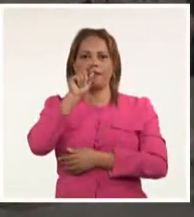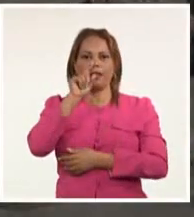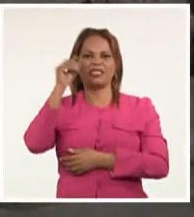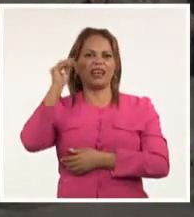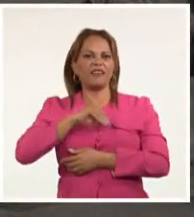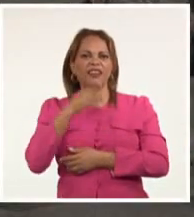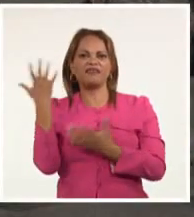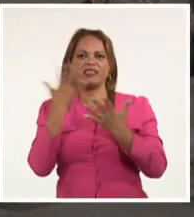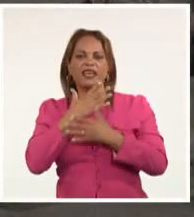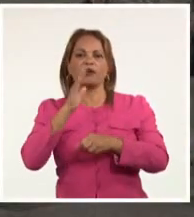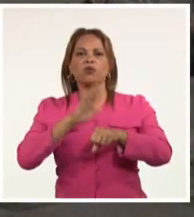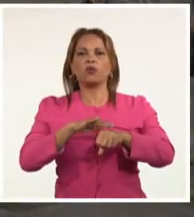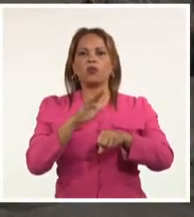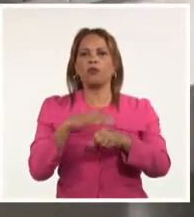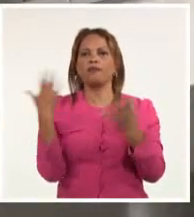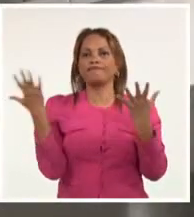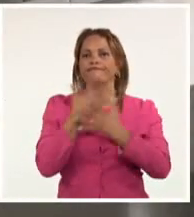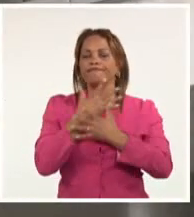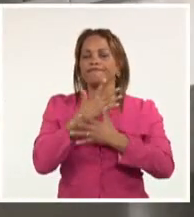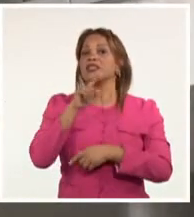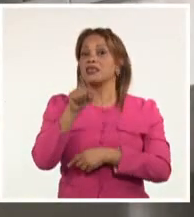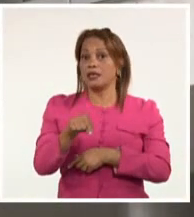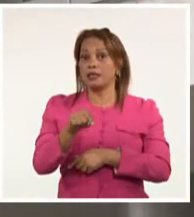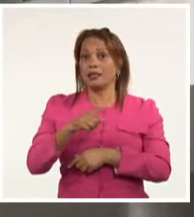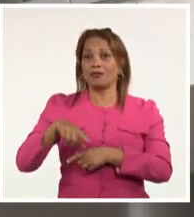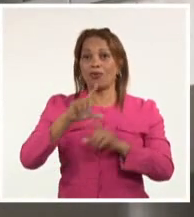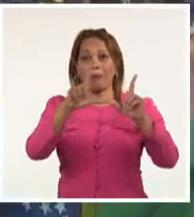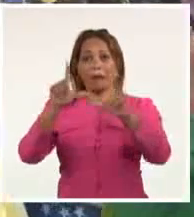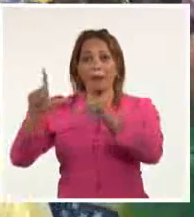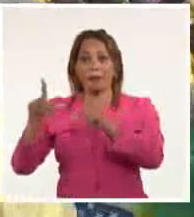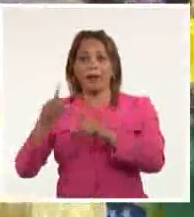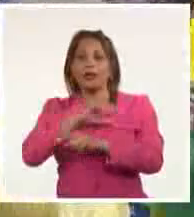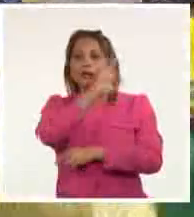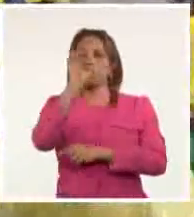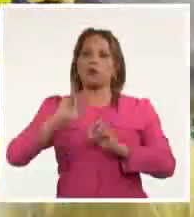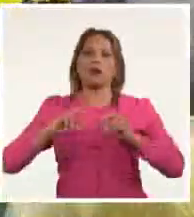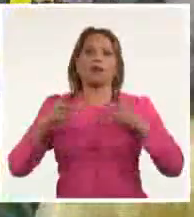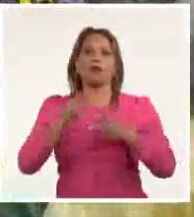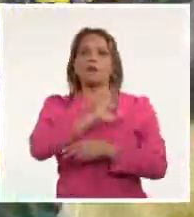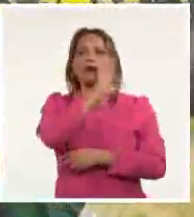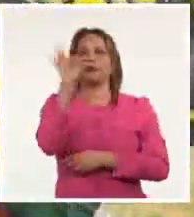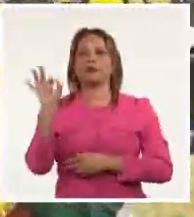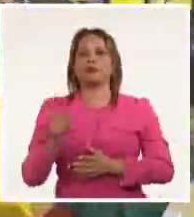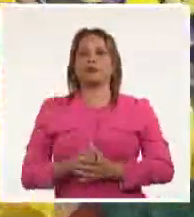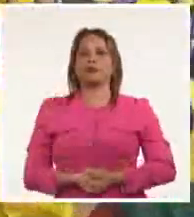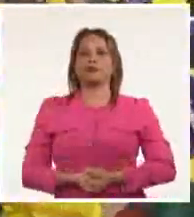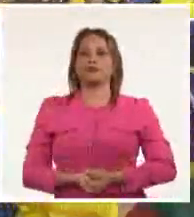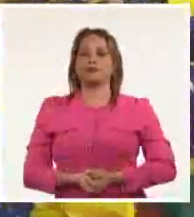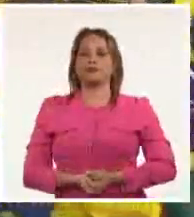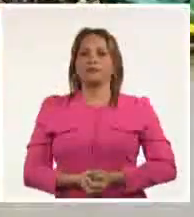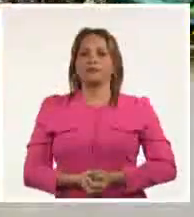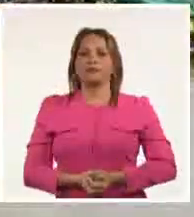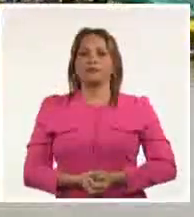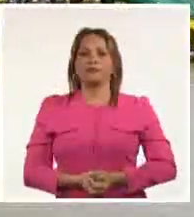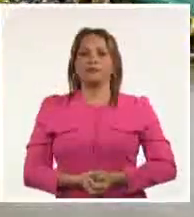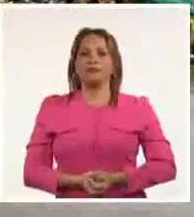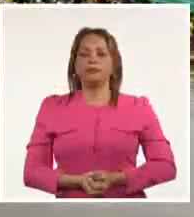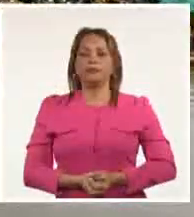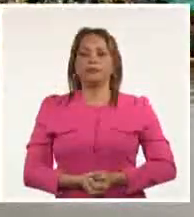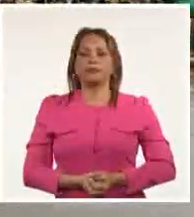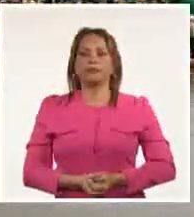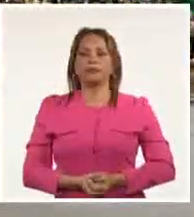responsables intelectuales y asegurar que esas imágenes nunca vuelvan a repetirse. Diana Valido, Sistema Informativo de la